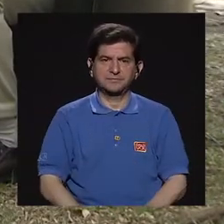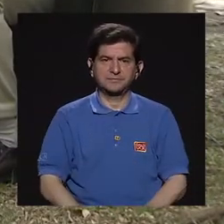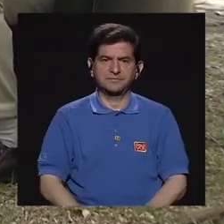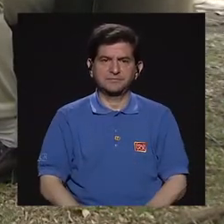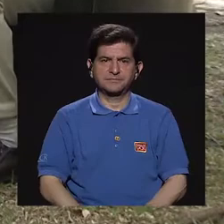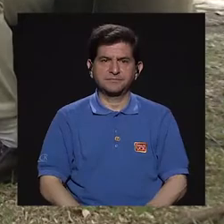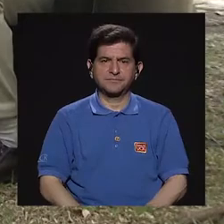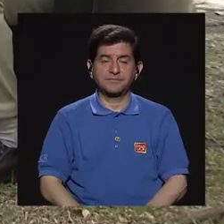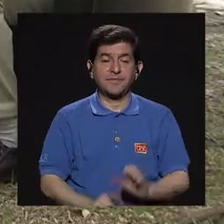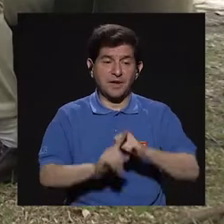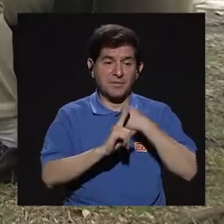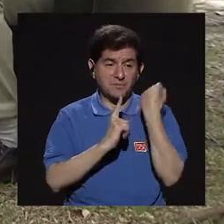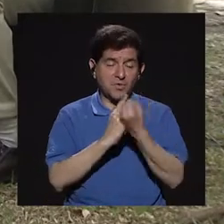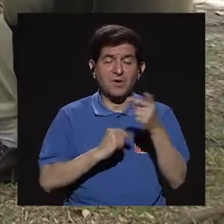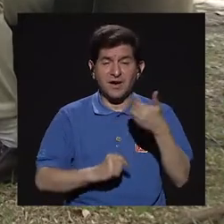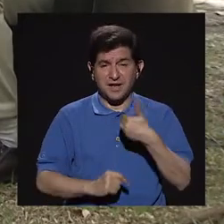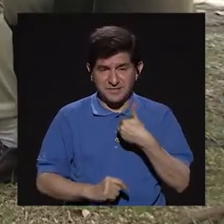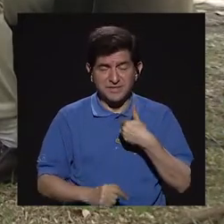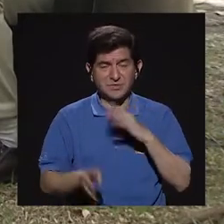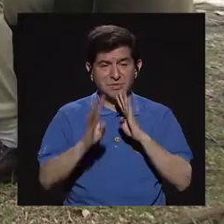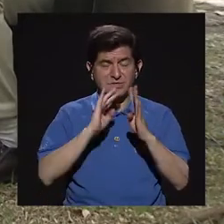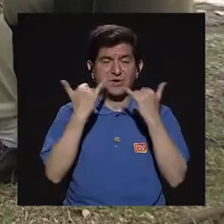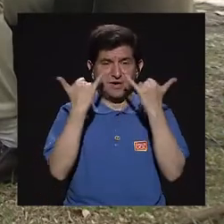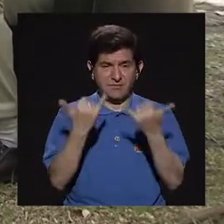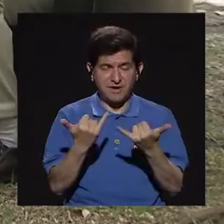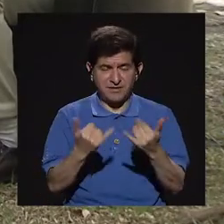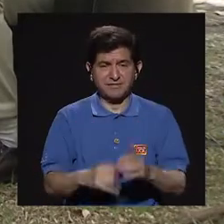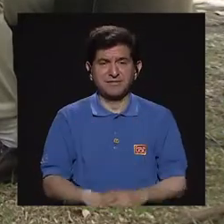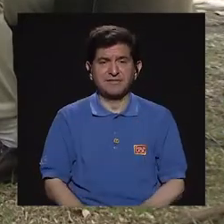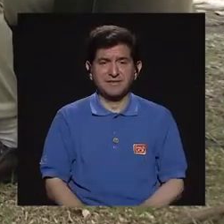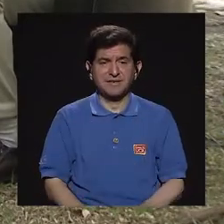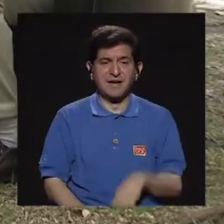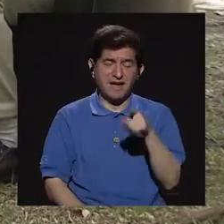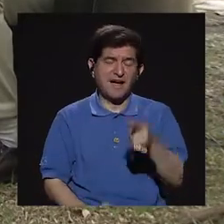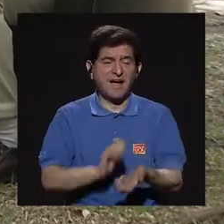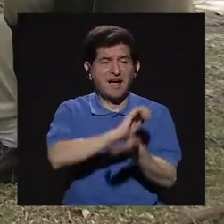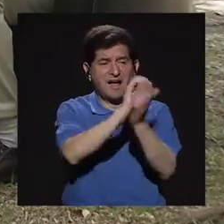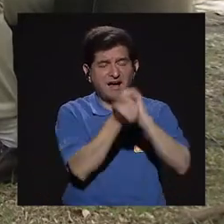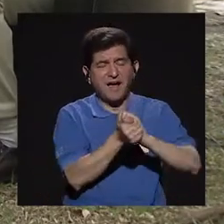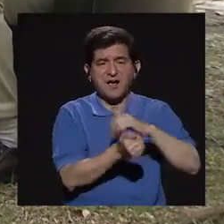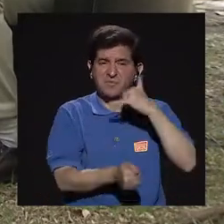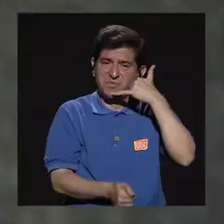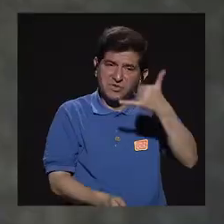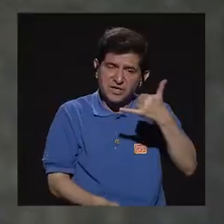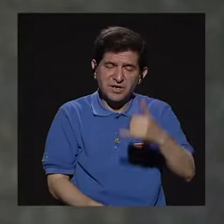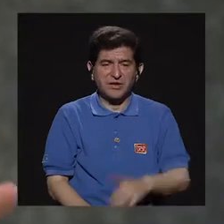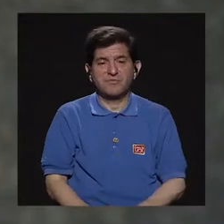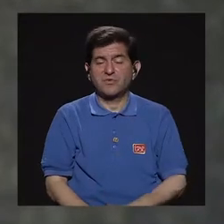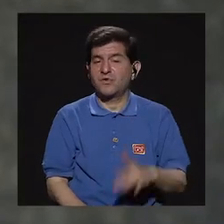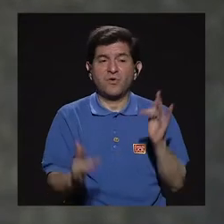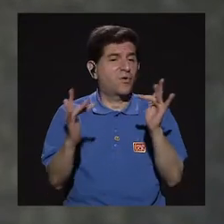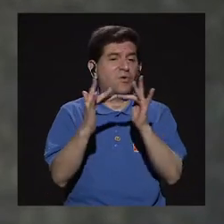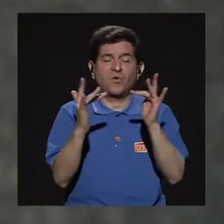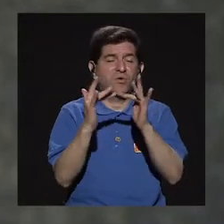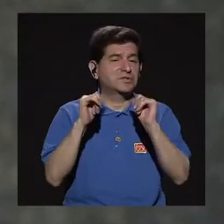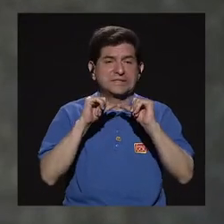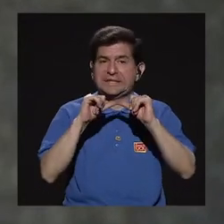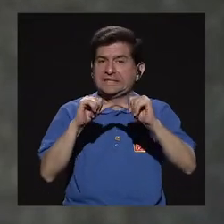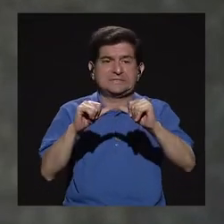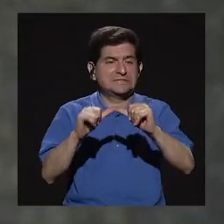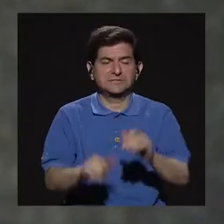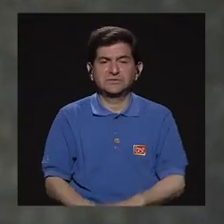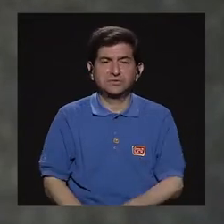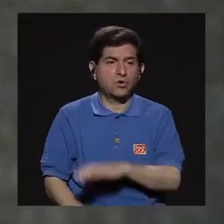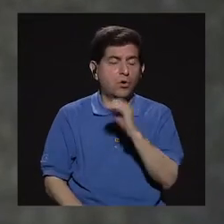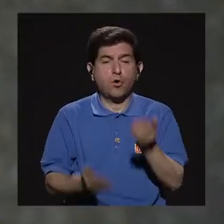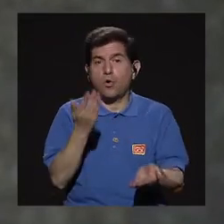bueno, por la condición de ellas, ¿verdad?, que hemos hablado muchas veces, lamentablemente, cambian de teléfono, perdemos contacto con ellas,